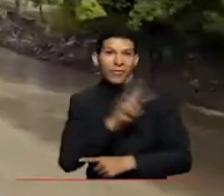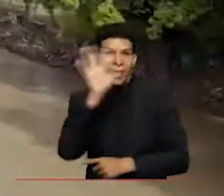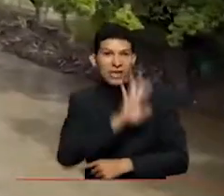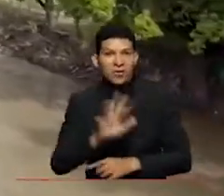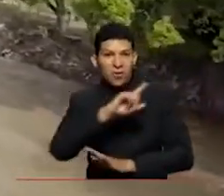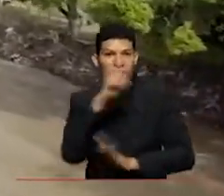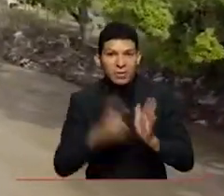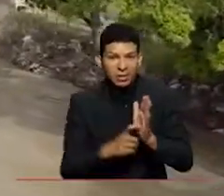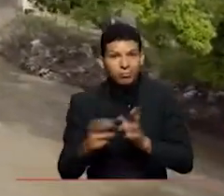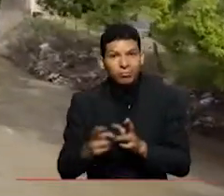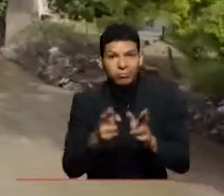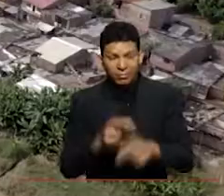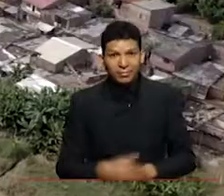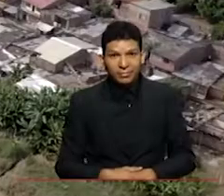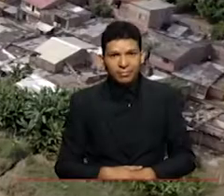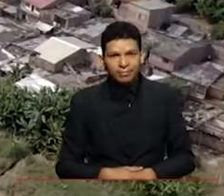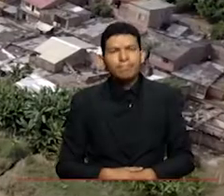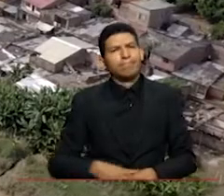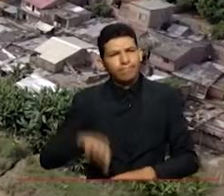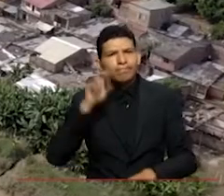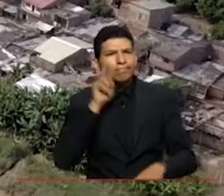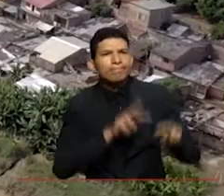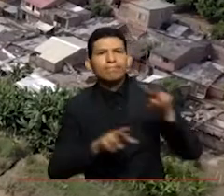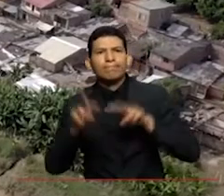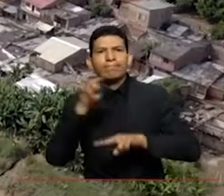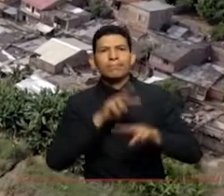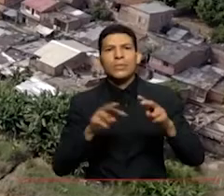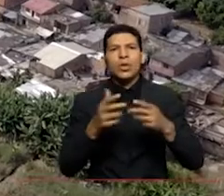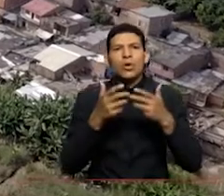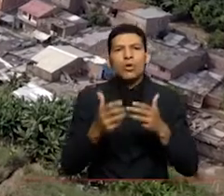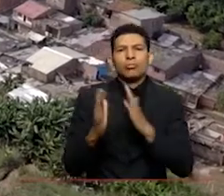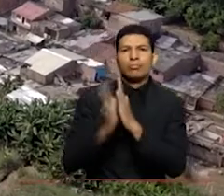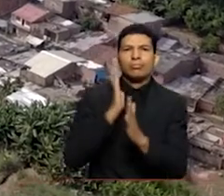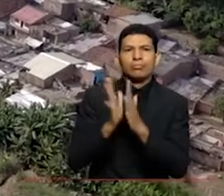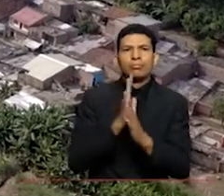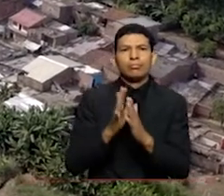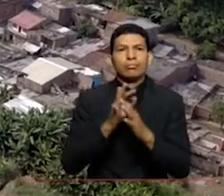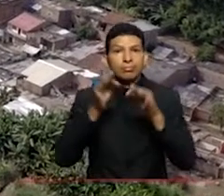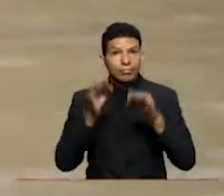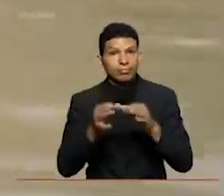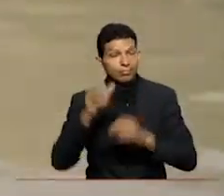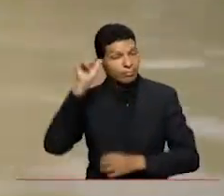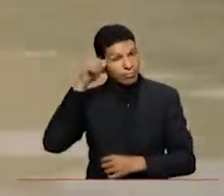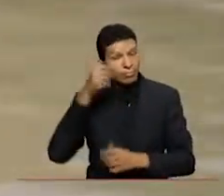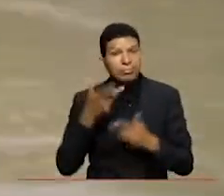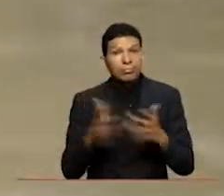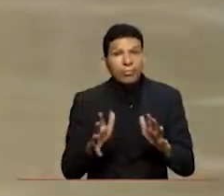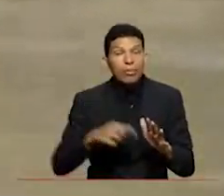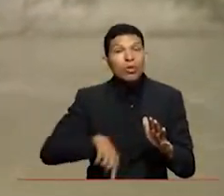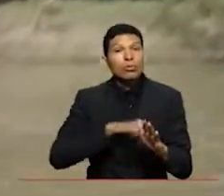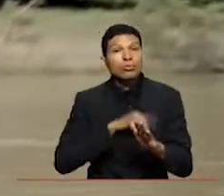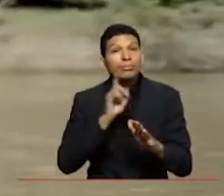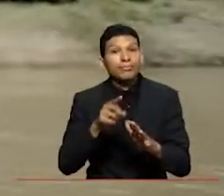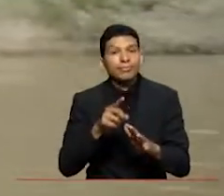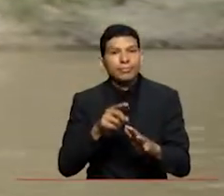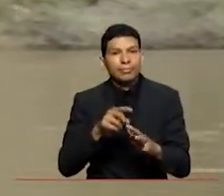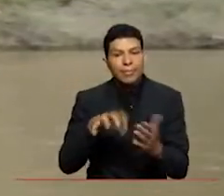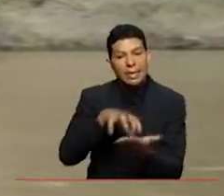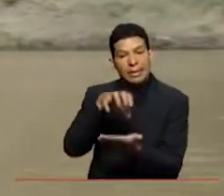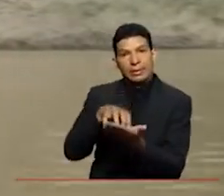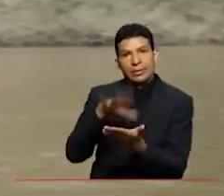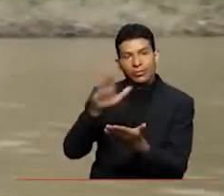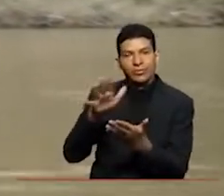mirando cómo están funcionando nuestras estaciones y los reportes que están dando recordemos que nosotros tenemos el centro